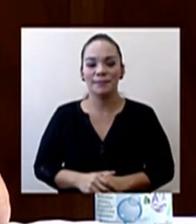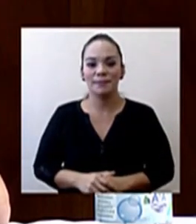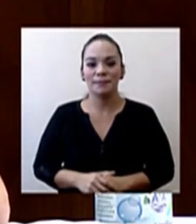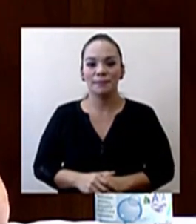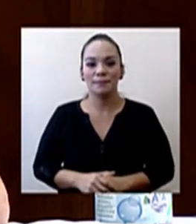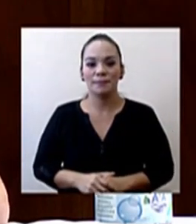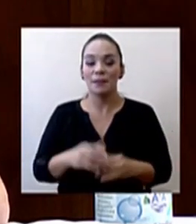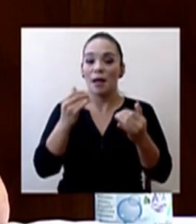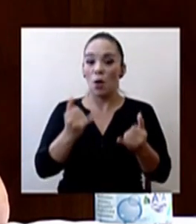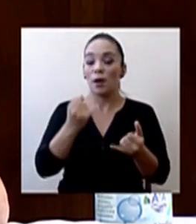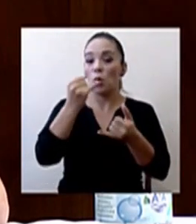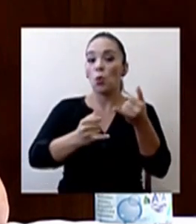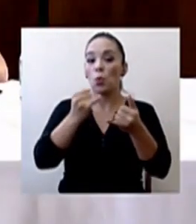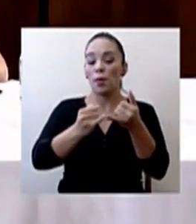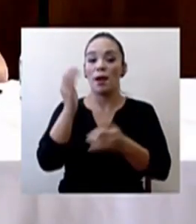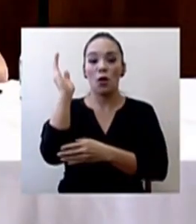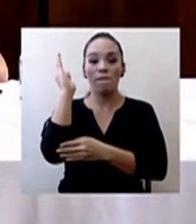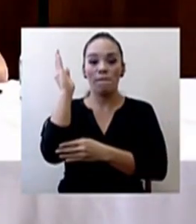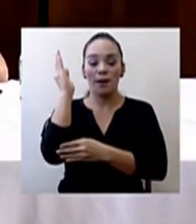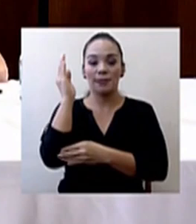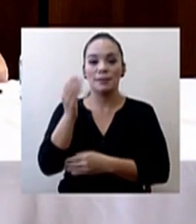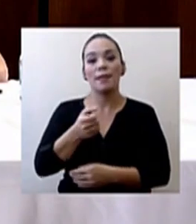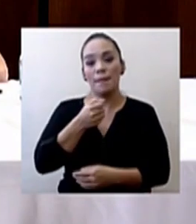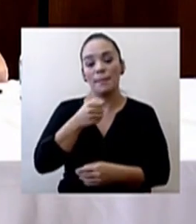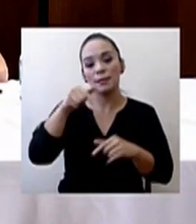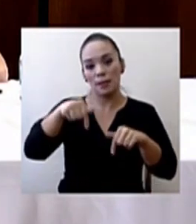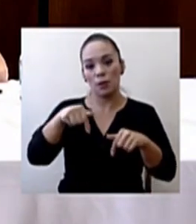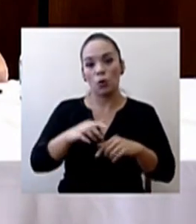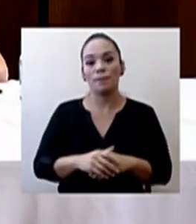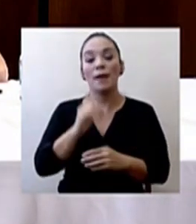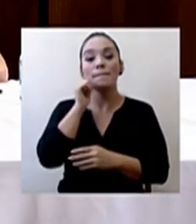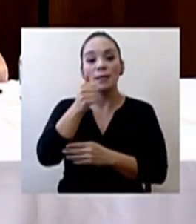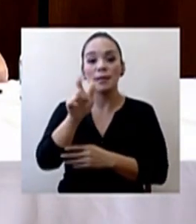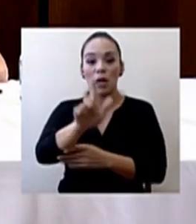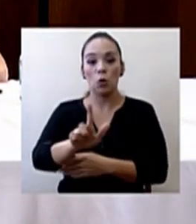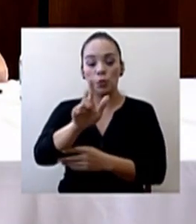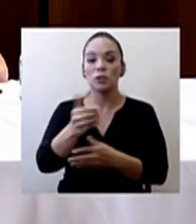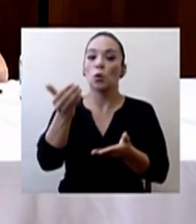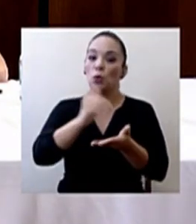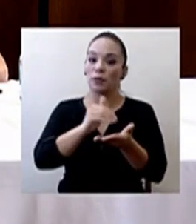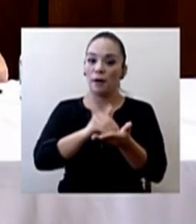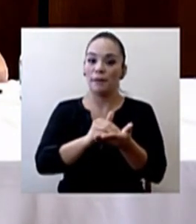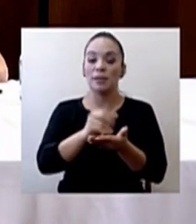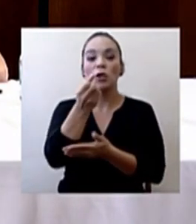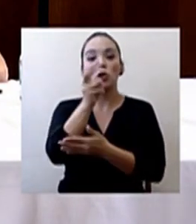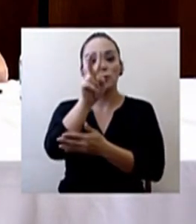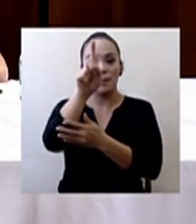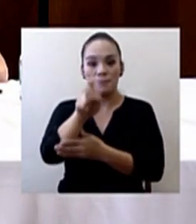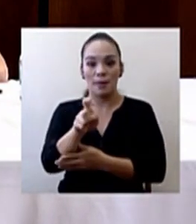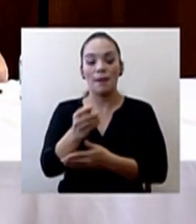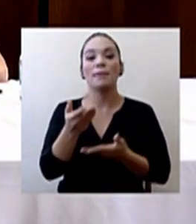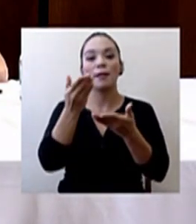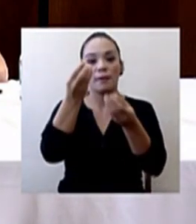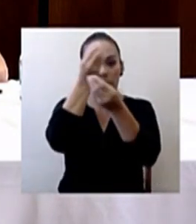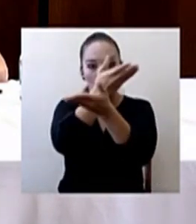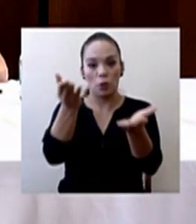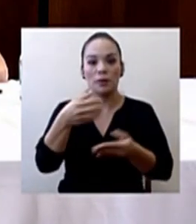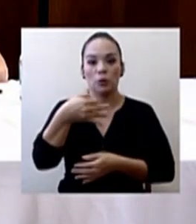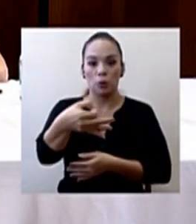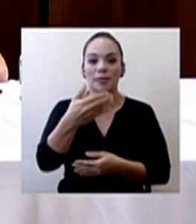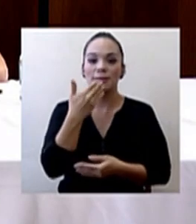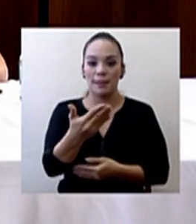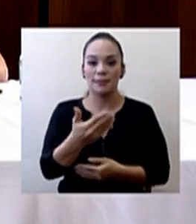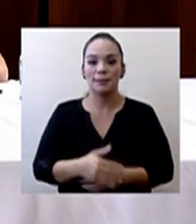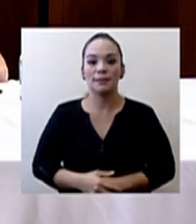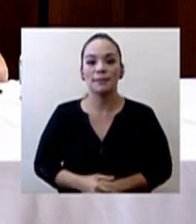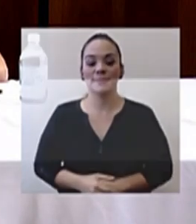De esta forma damos por concluida la conferencia de prensa del día de hoy. Mañana lunes, otra vez estaremos a las 12 y 30 para darles el reporte diario. Muchas